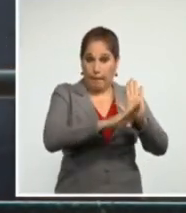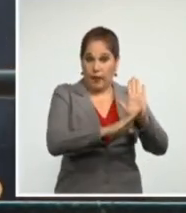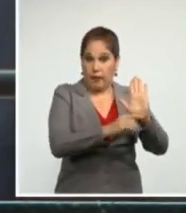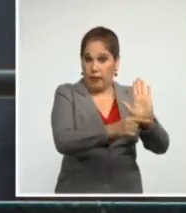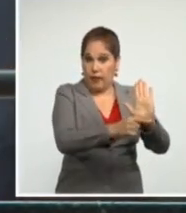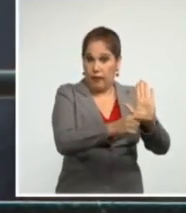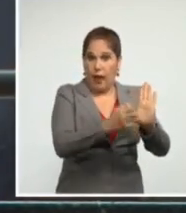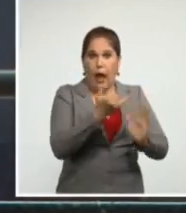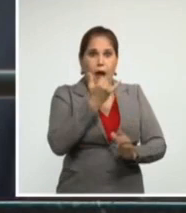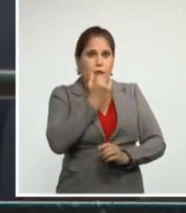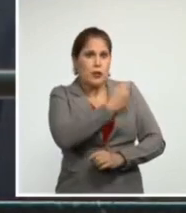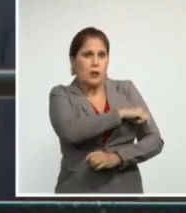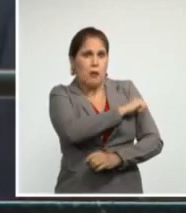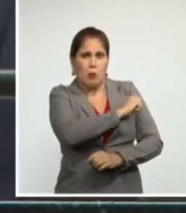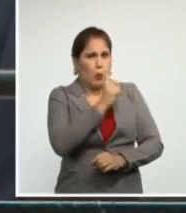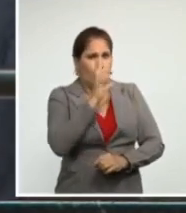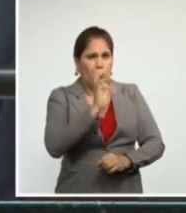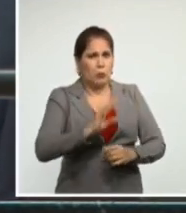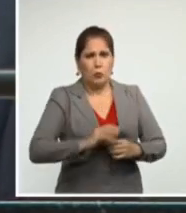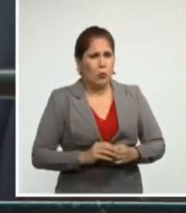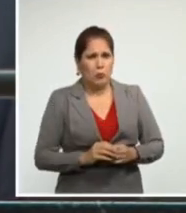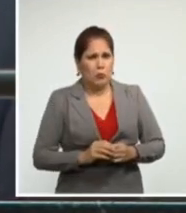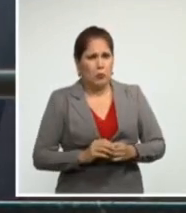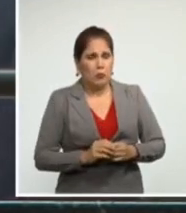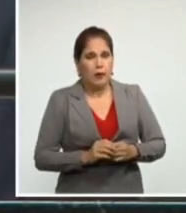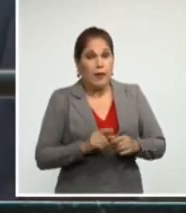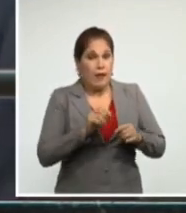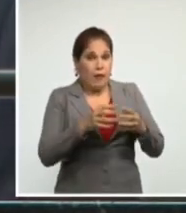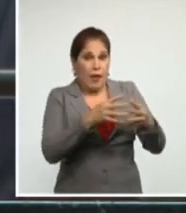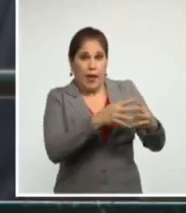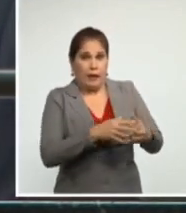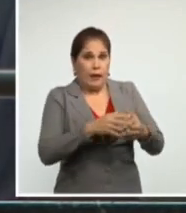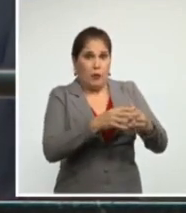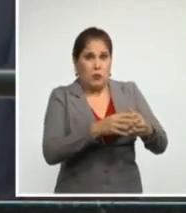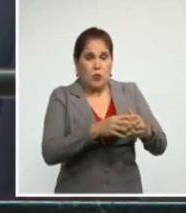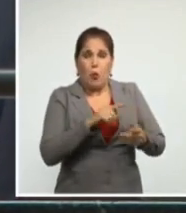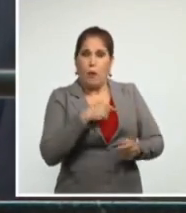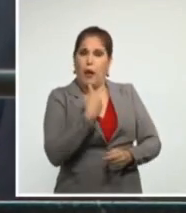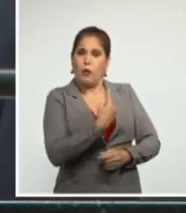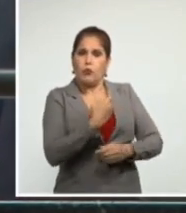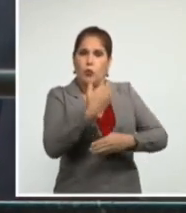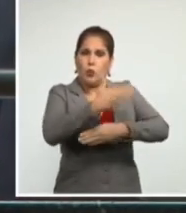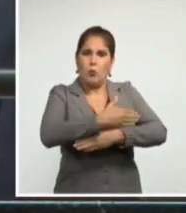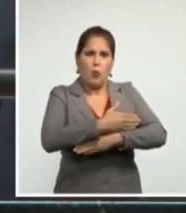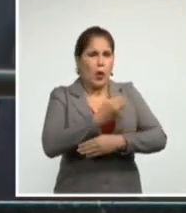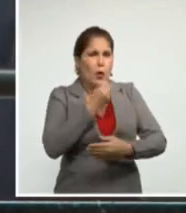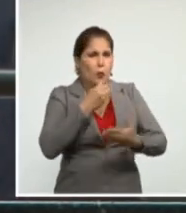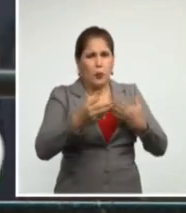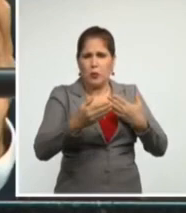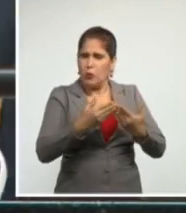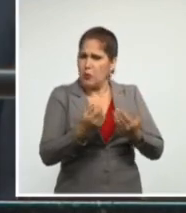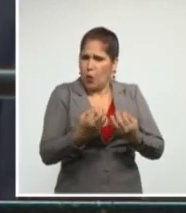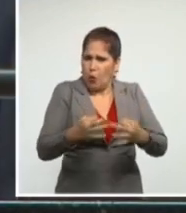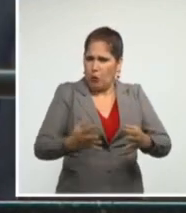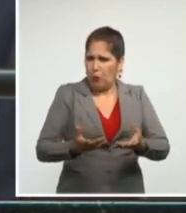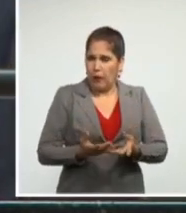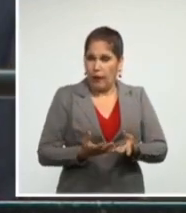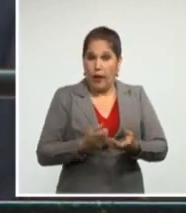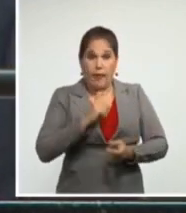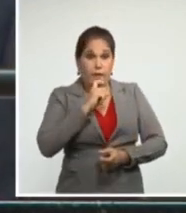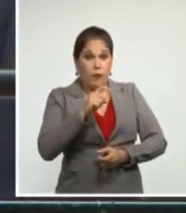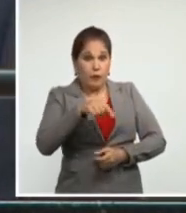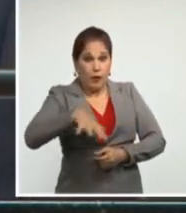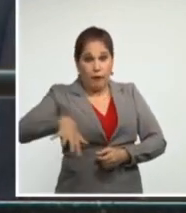afectan al pueblo ni son realmente un factor significativo en las dificultades